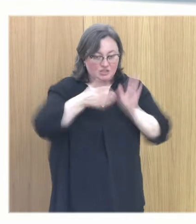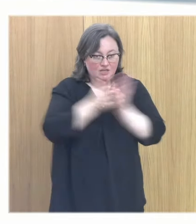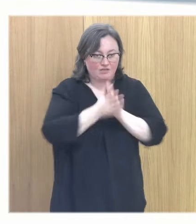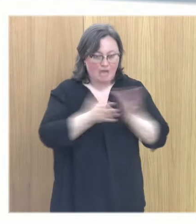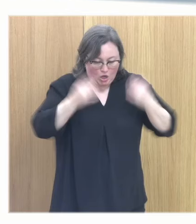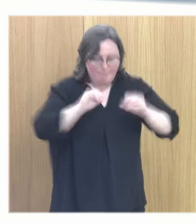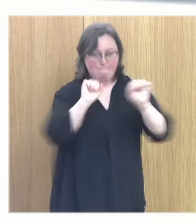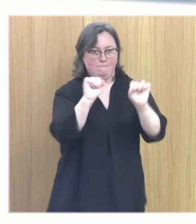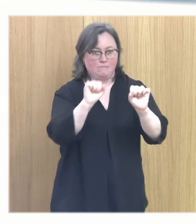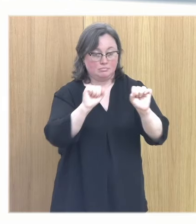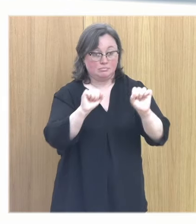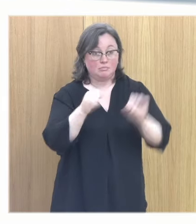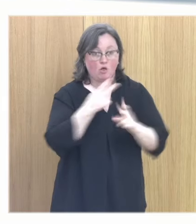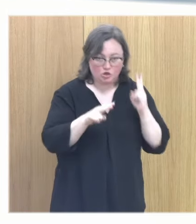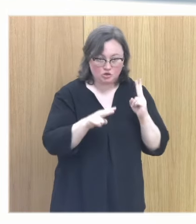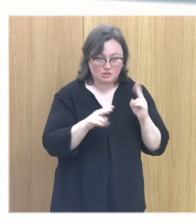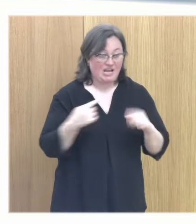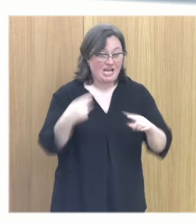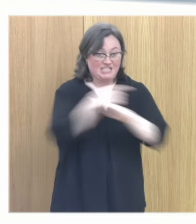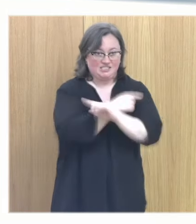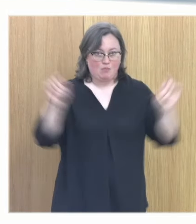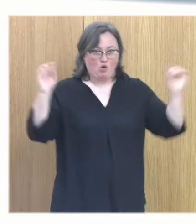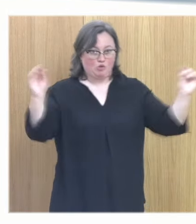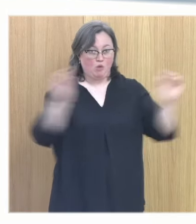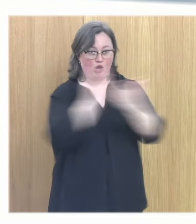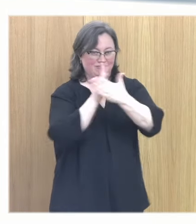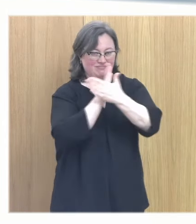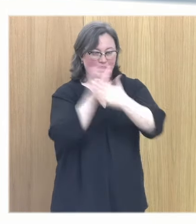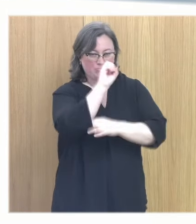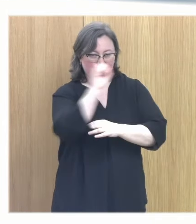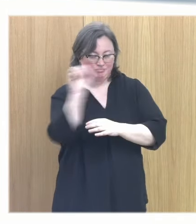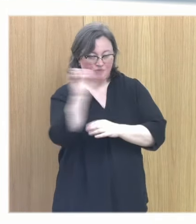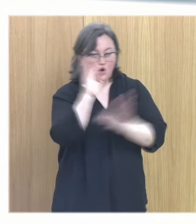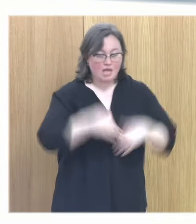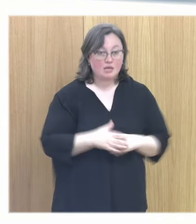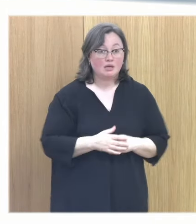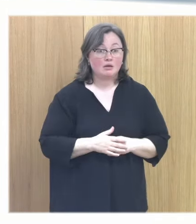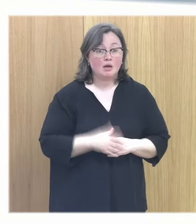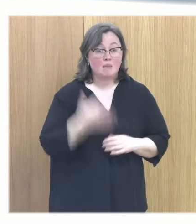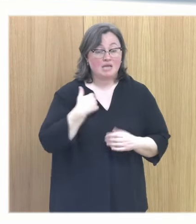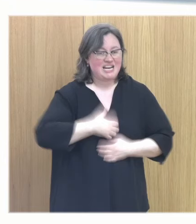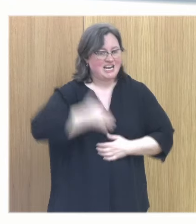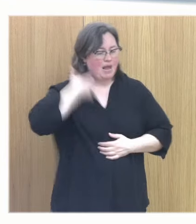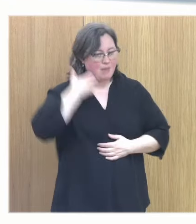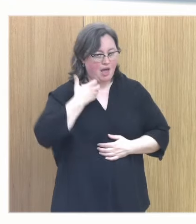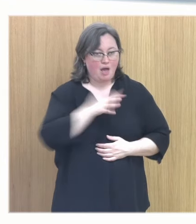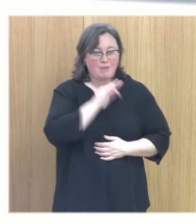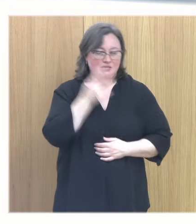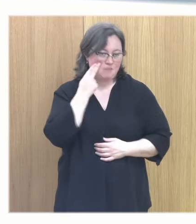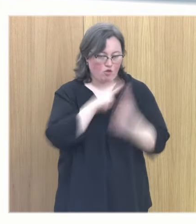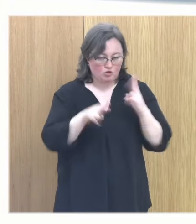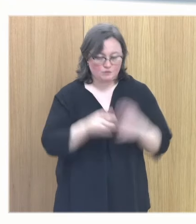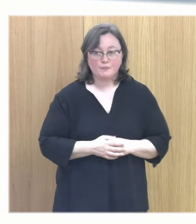permite que les toques son los dos extremos de falta de regulación del contacto físico y la rabia y el miedo